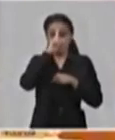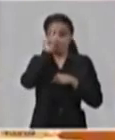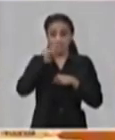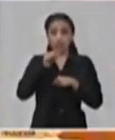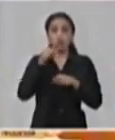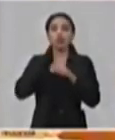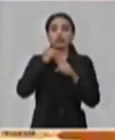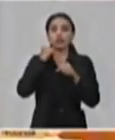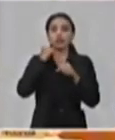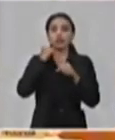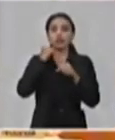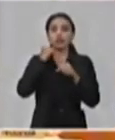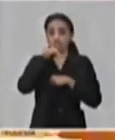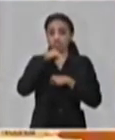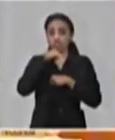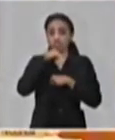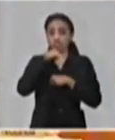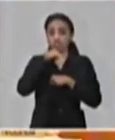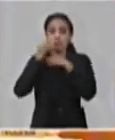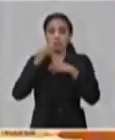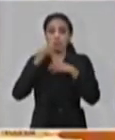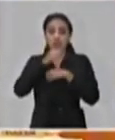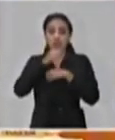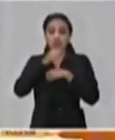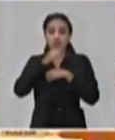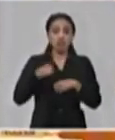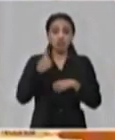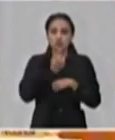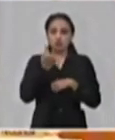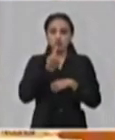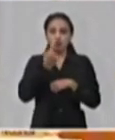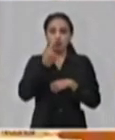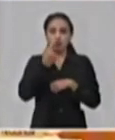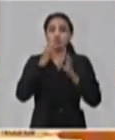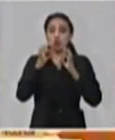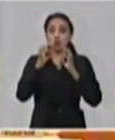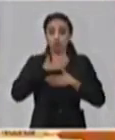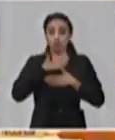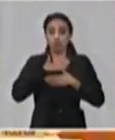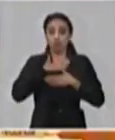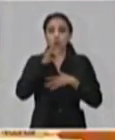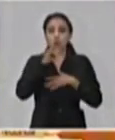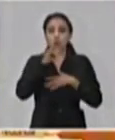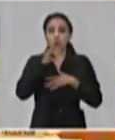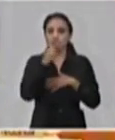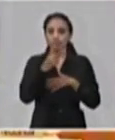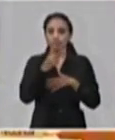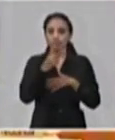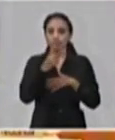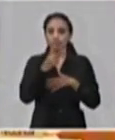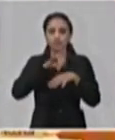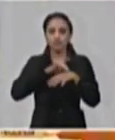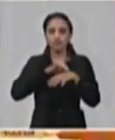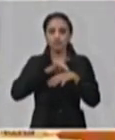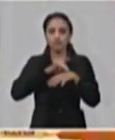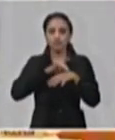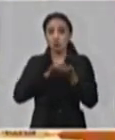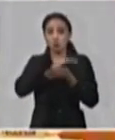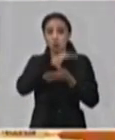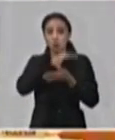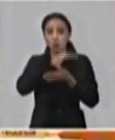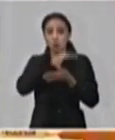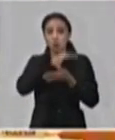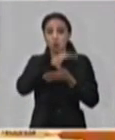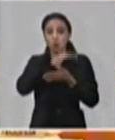trabaja en ese país no solo se ha estado cuidando, y como se ha dicho, ninguno está